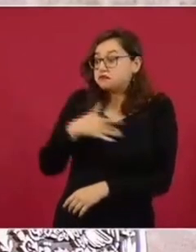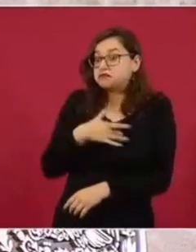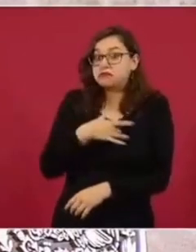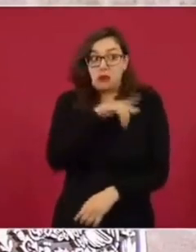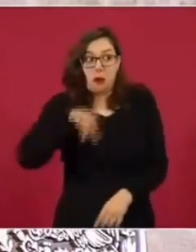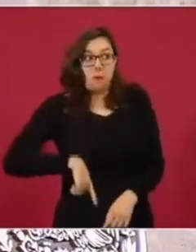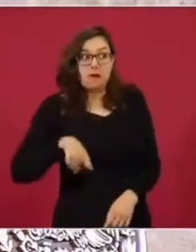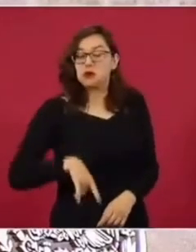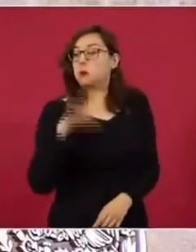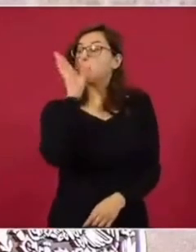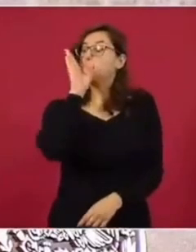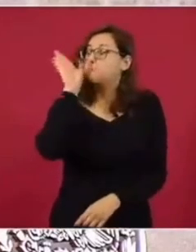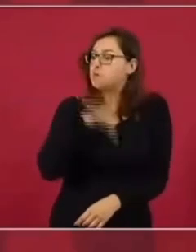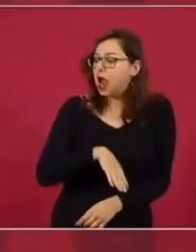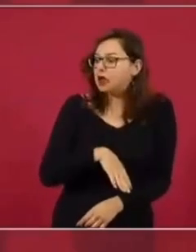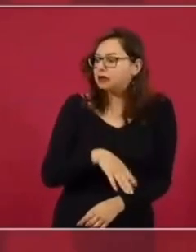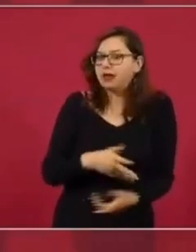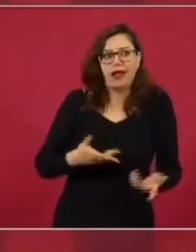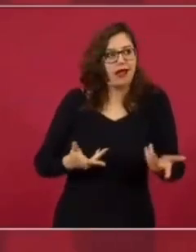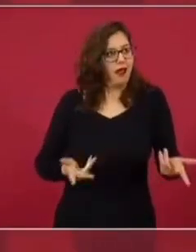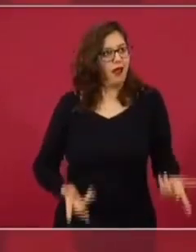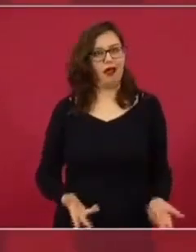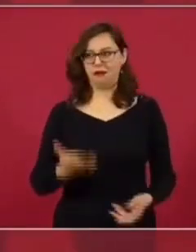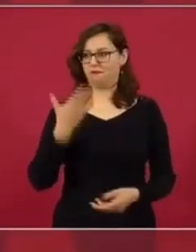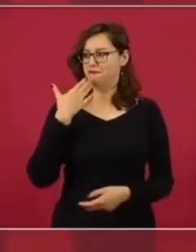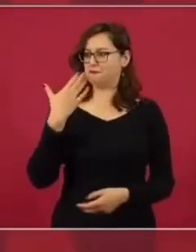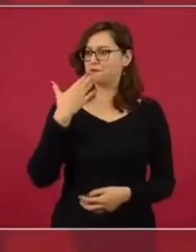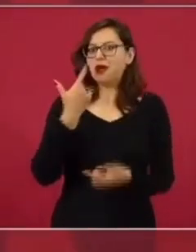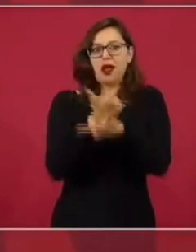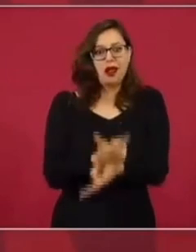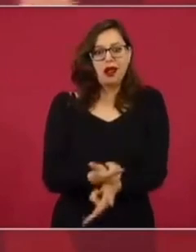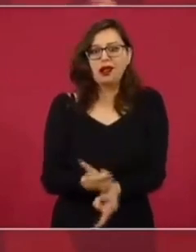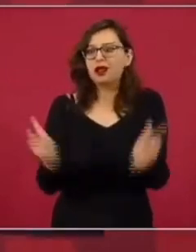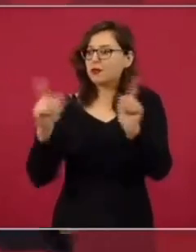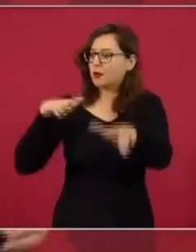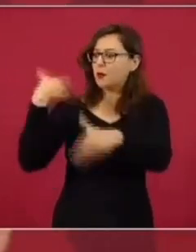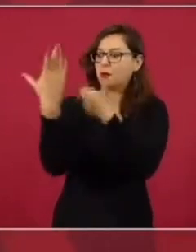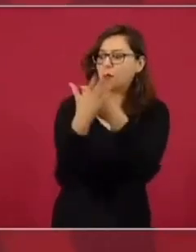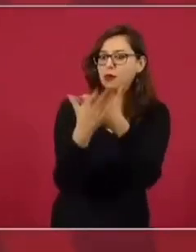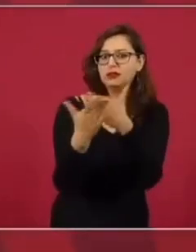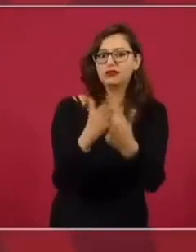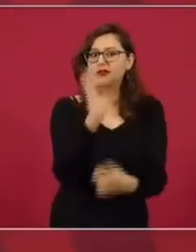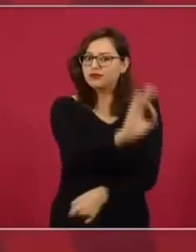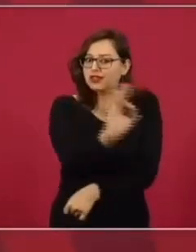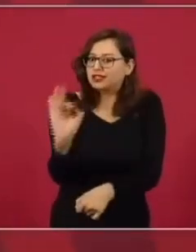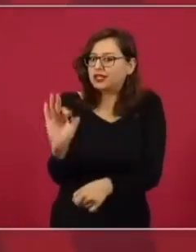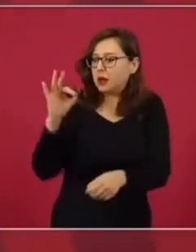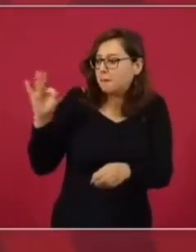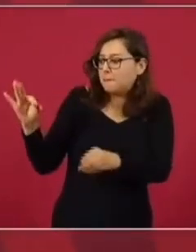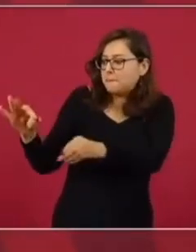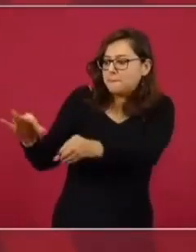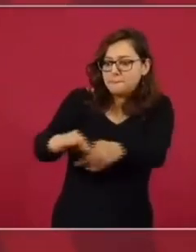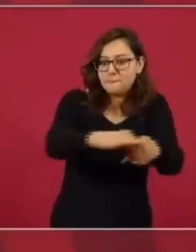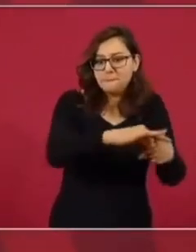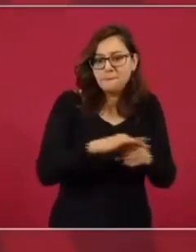presidente. Con lo que la periodista Penely Ramírez pudo confirmar lo que le dijo Josep Villegas, quien es relator de